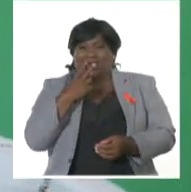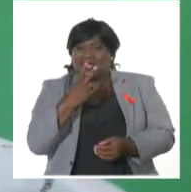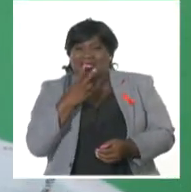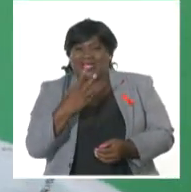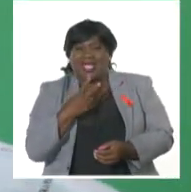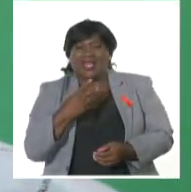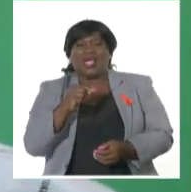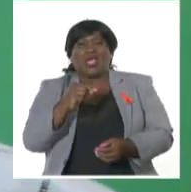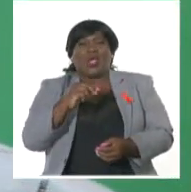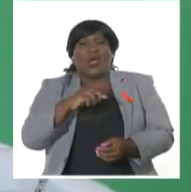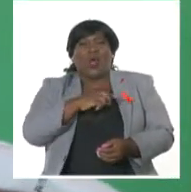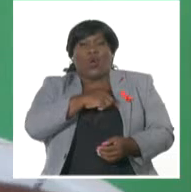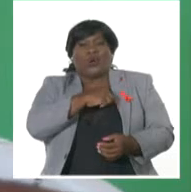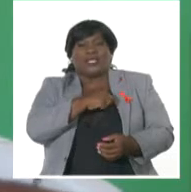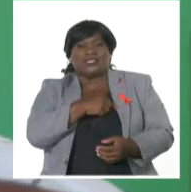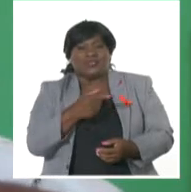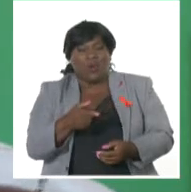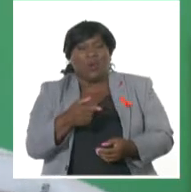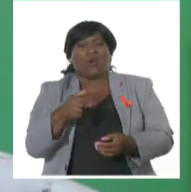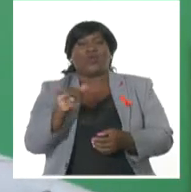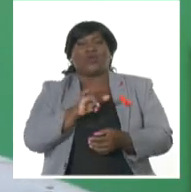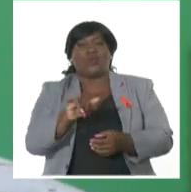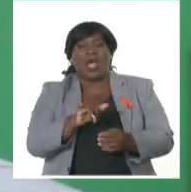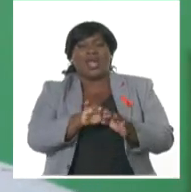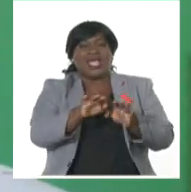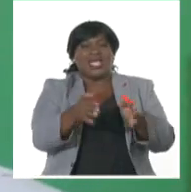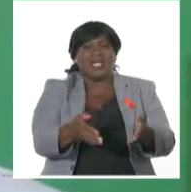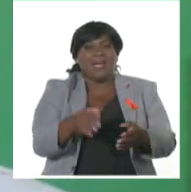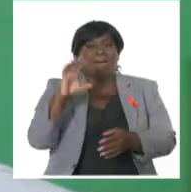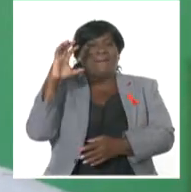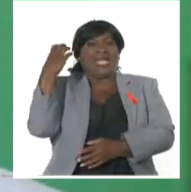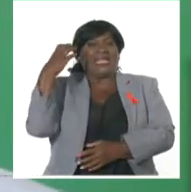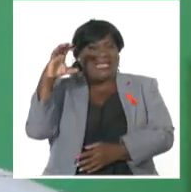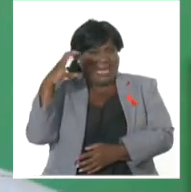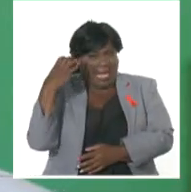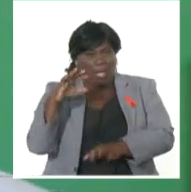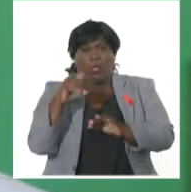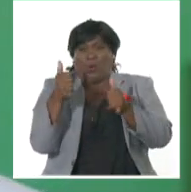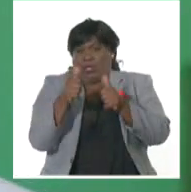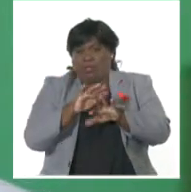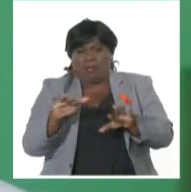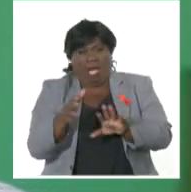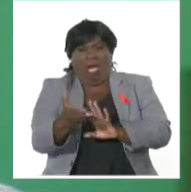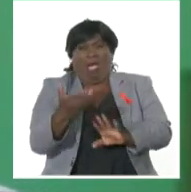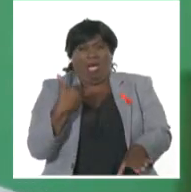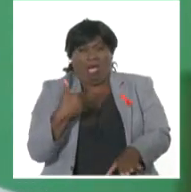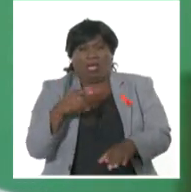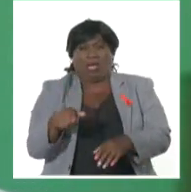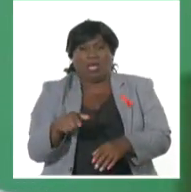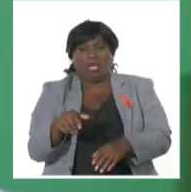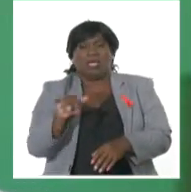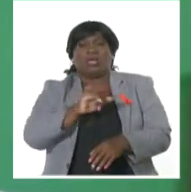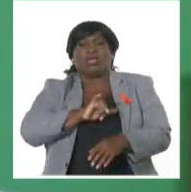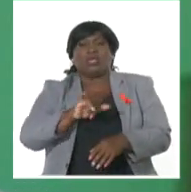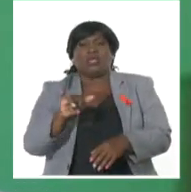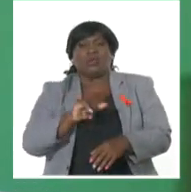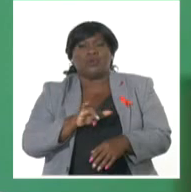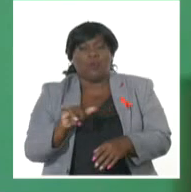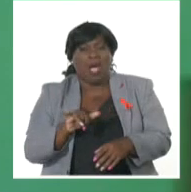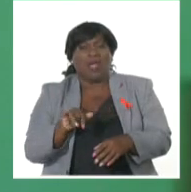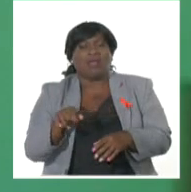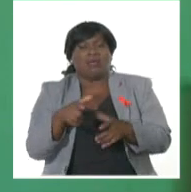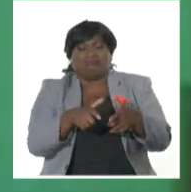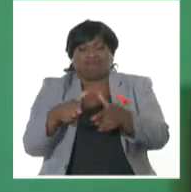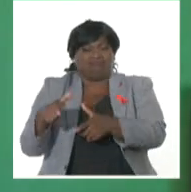operar para patología de cuello, también se rescató. ventiladores, los equipos de los fibriladores de ahí de la terapia,